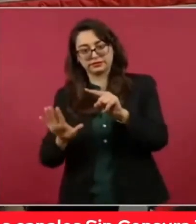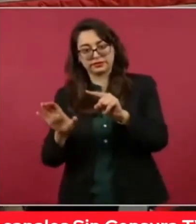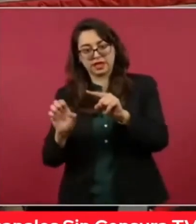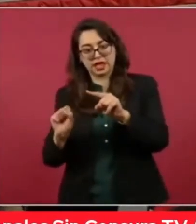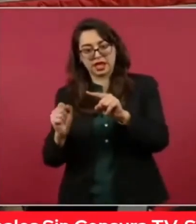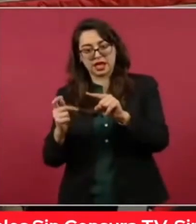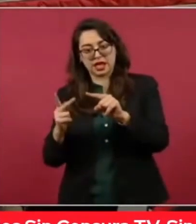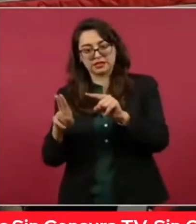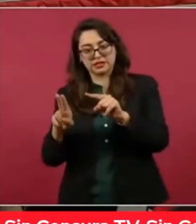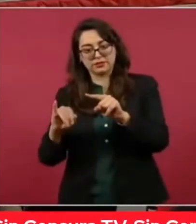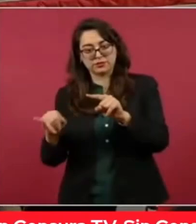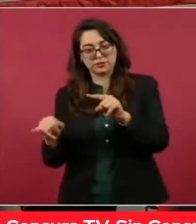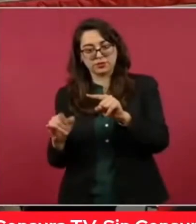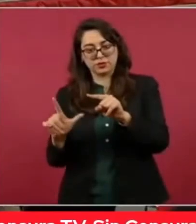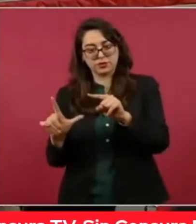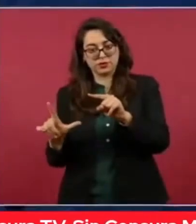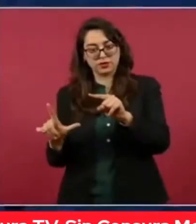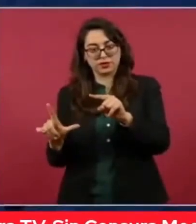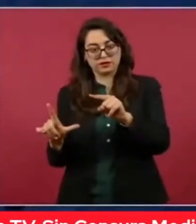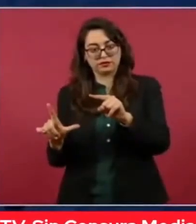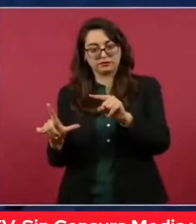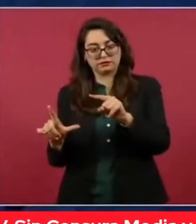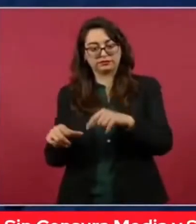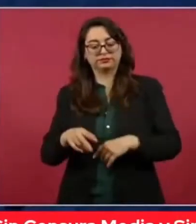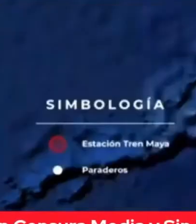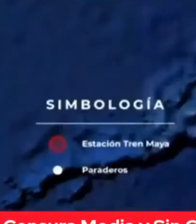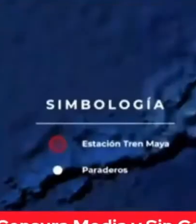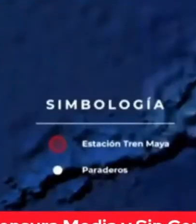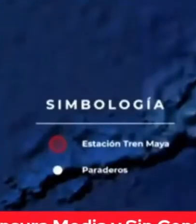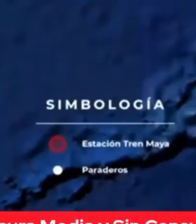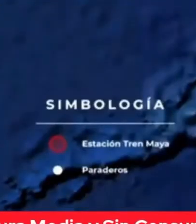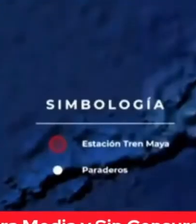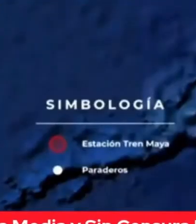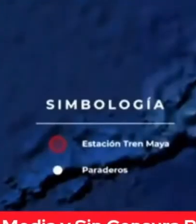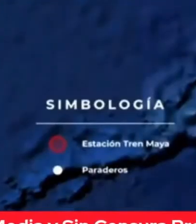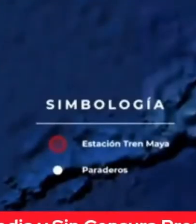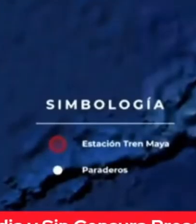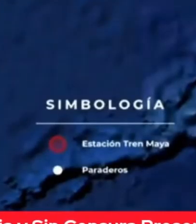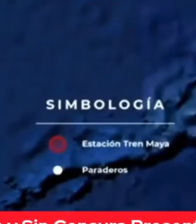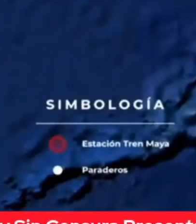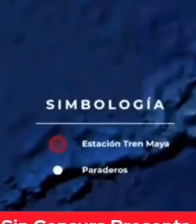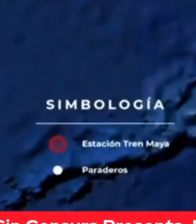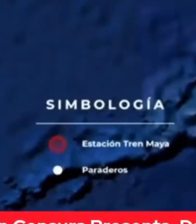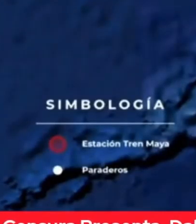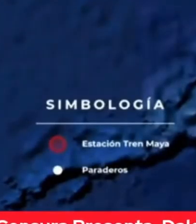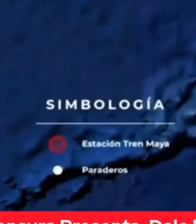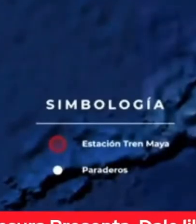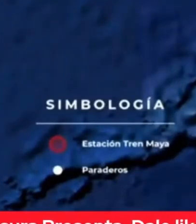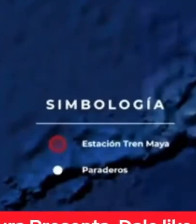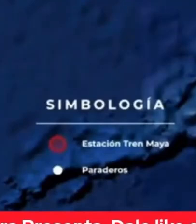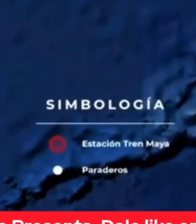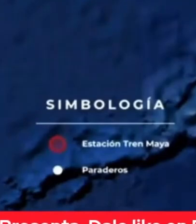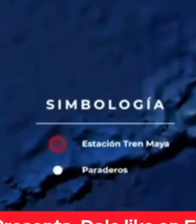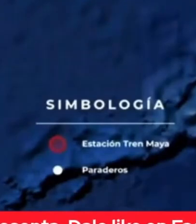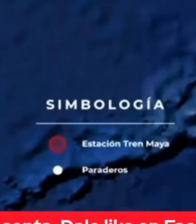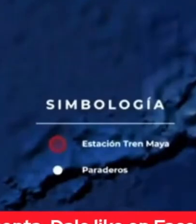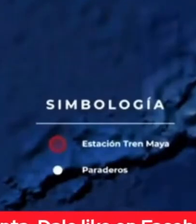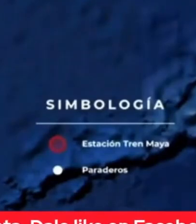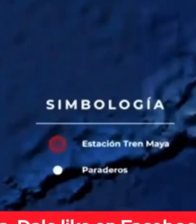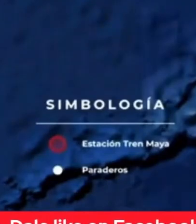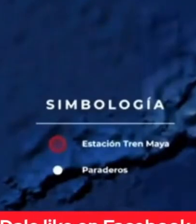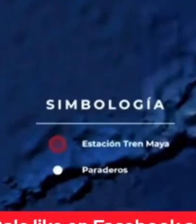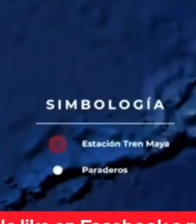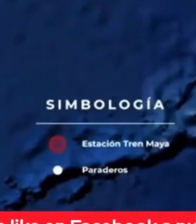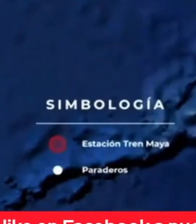Y entonces, Conguas, perdón, Cojulich está aquí. Entonces, lo que se hizo